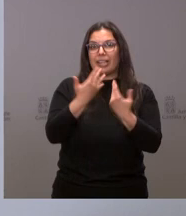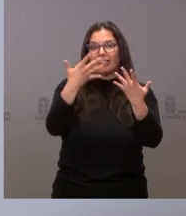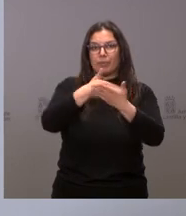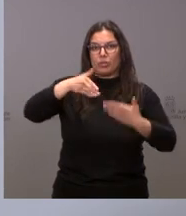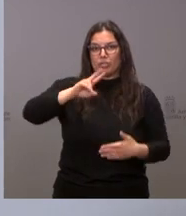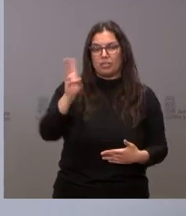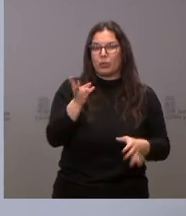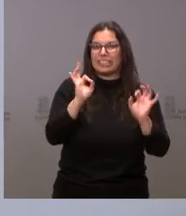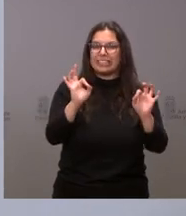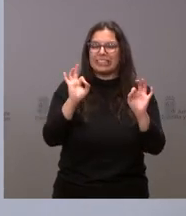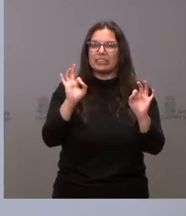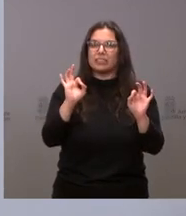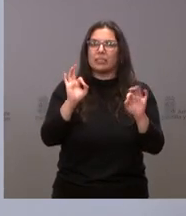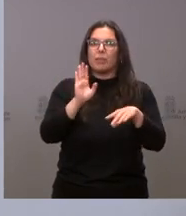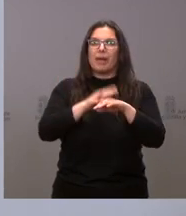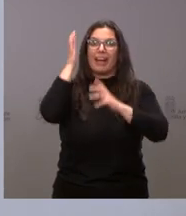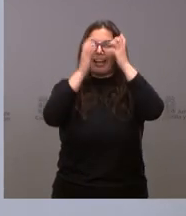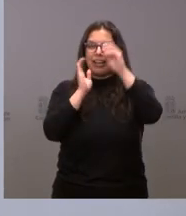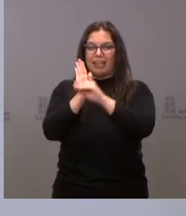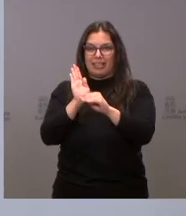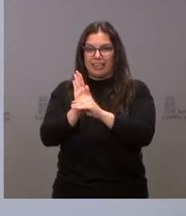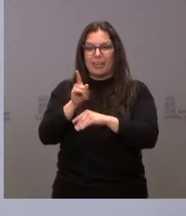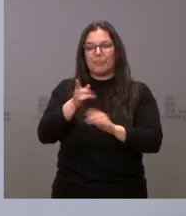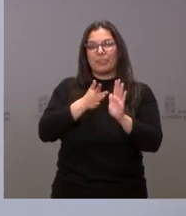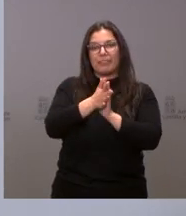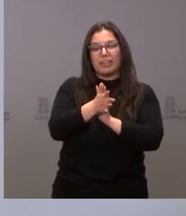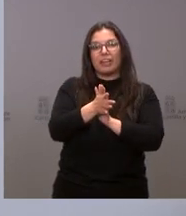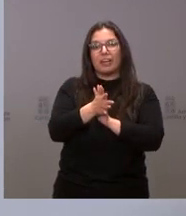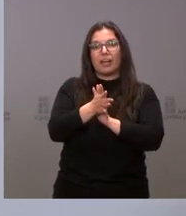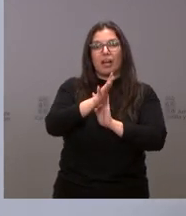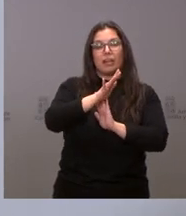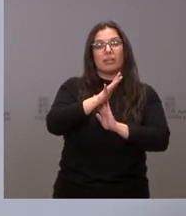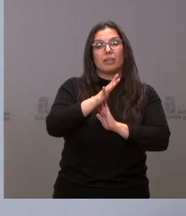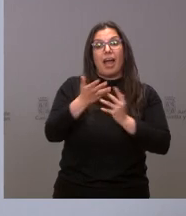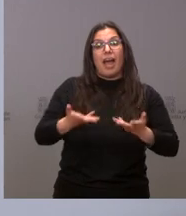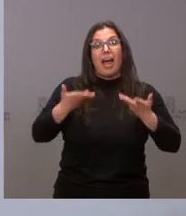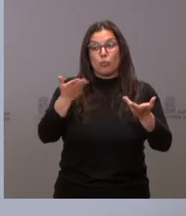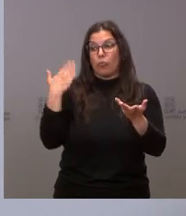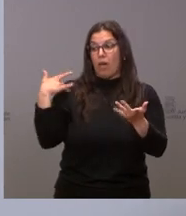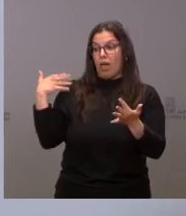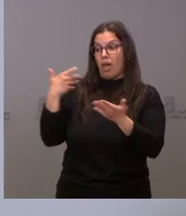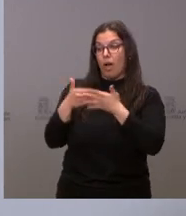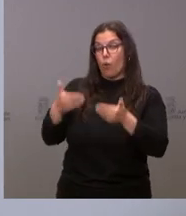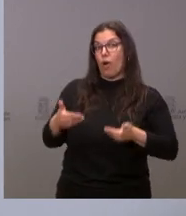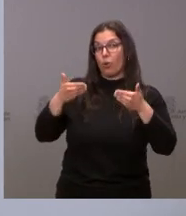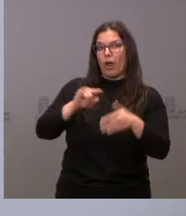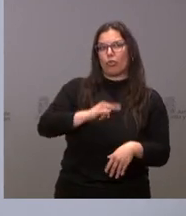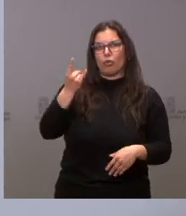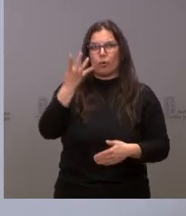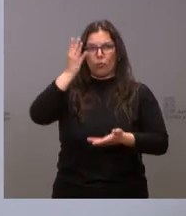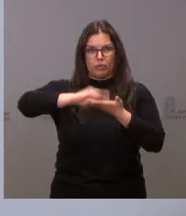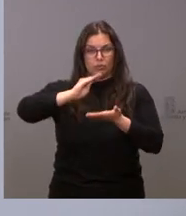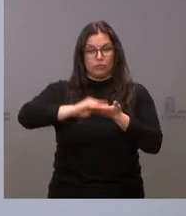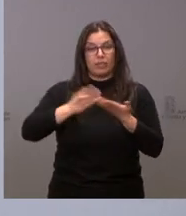euros, especialmente a la ganadería, que va a multiplicar por cuatro esta ayuda, por cuanto tanto el Gobierno de España